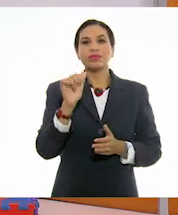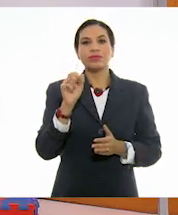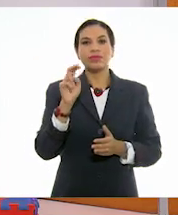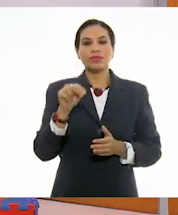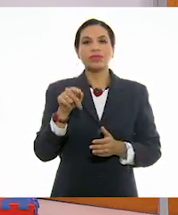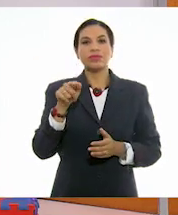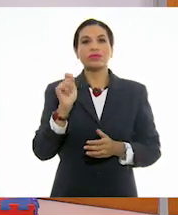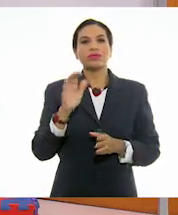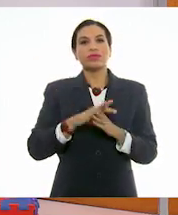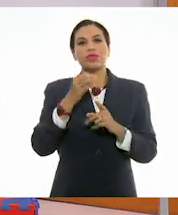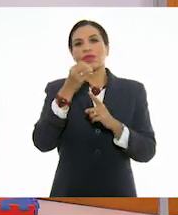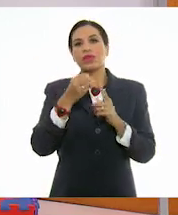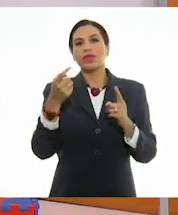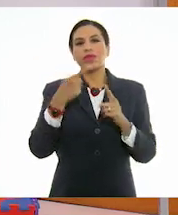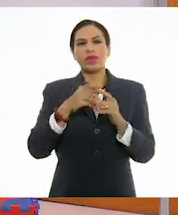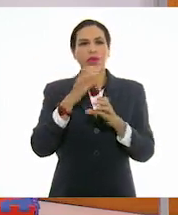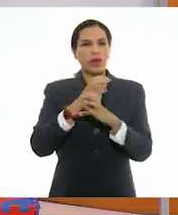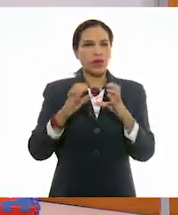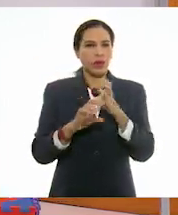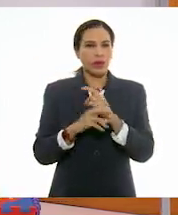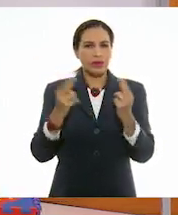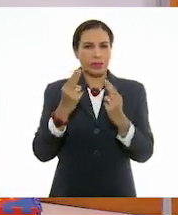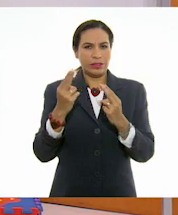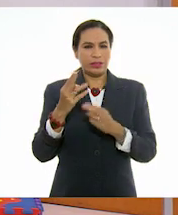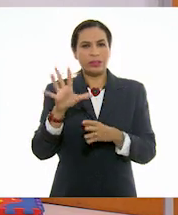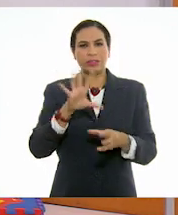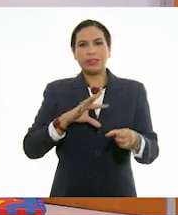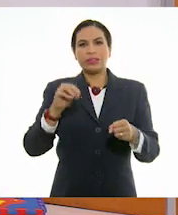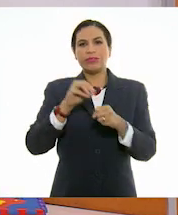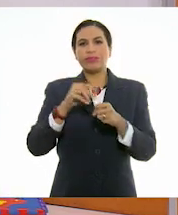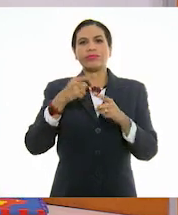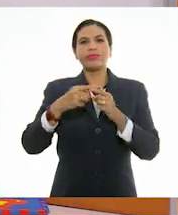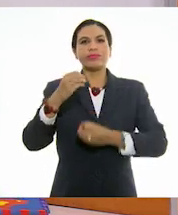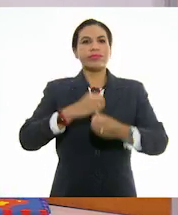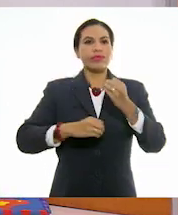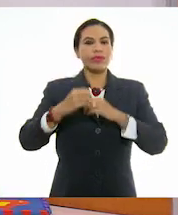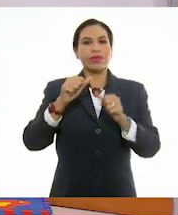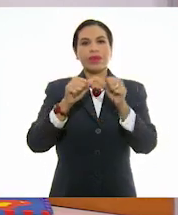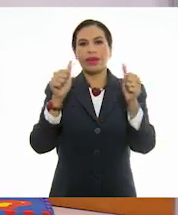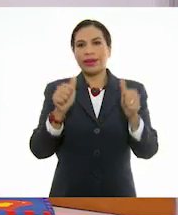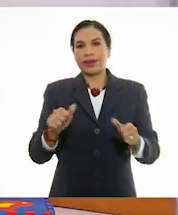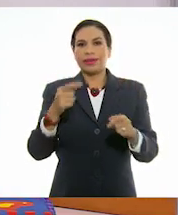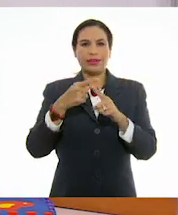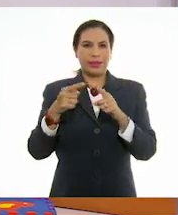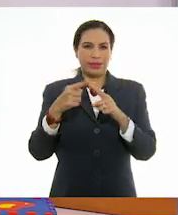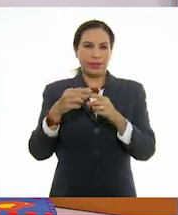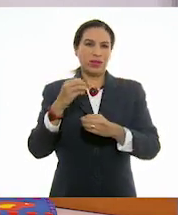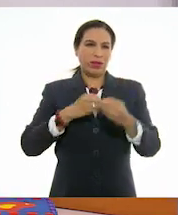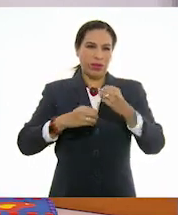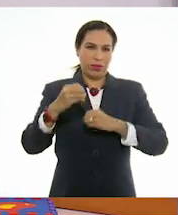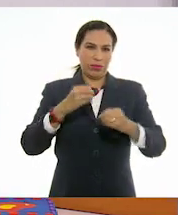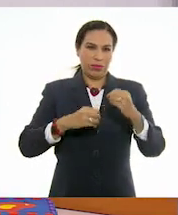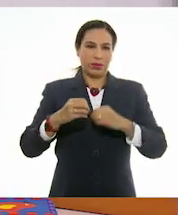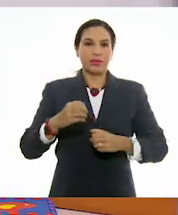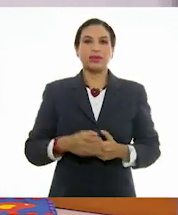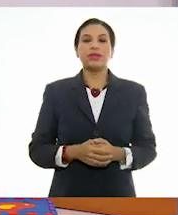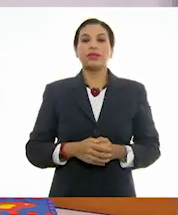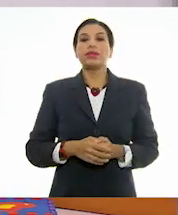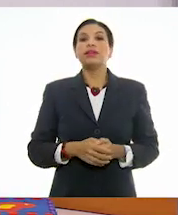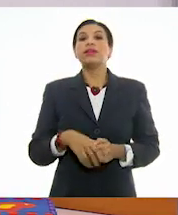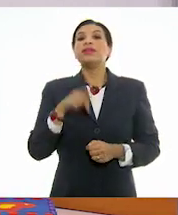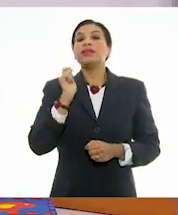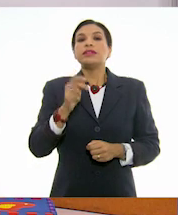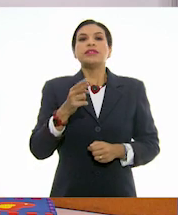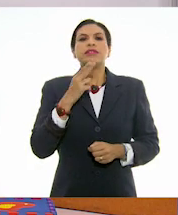es la organización de elementos que integran una obra artística o una obra de arte. Ajá. Bueno, pero debemos